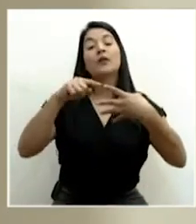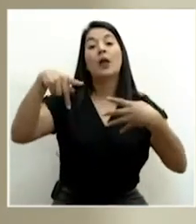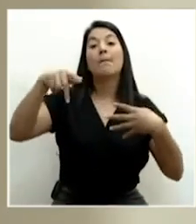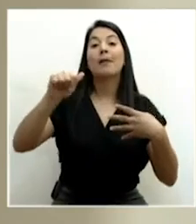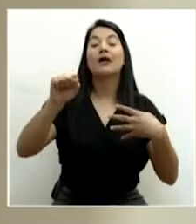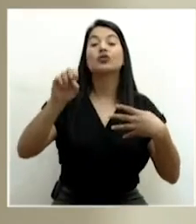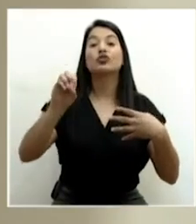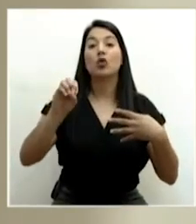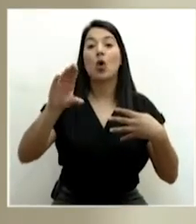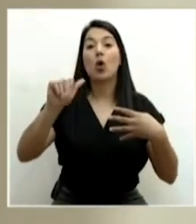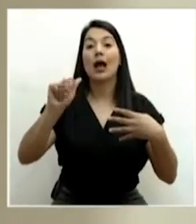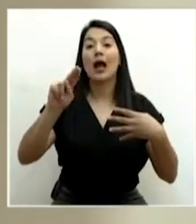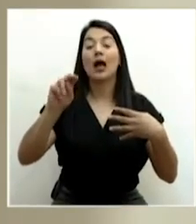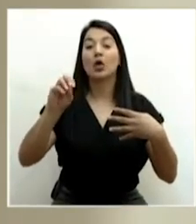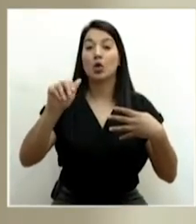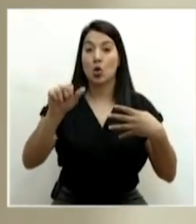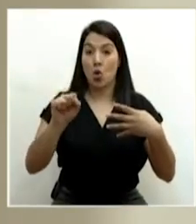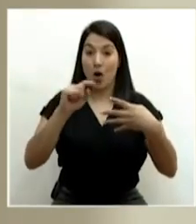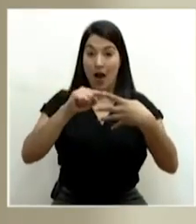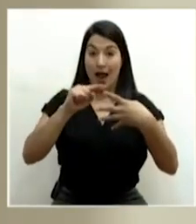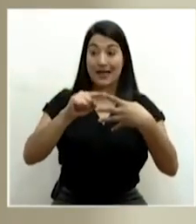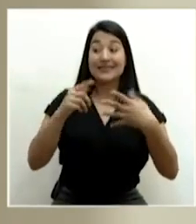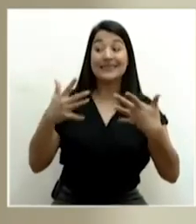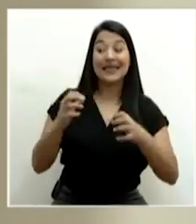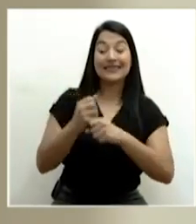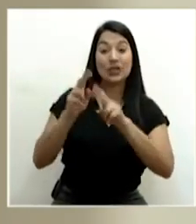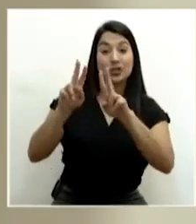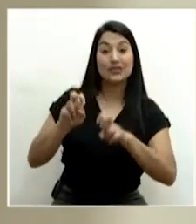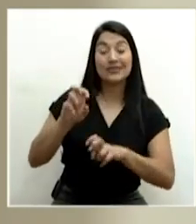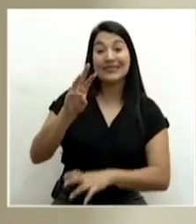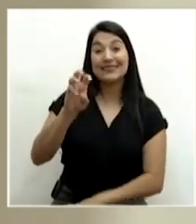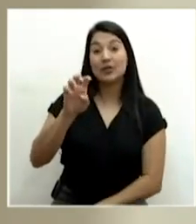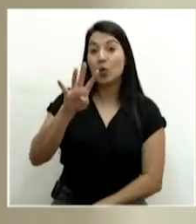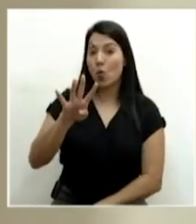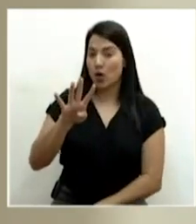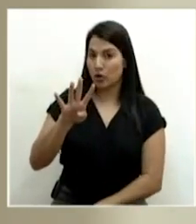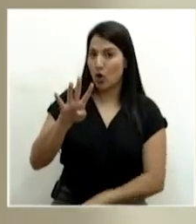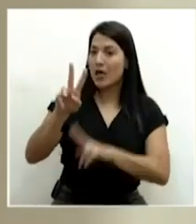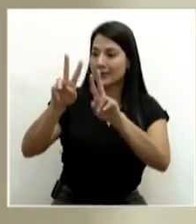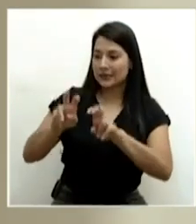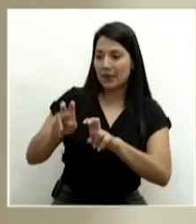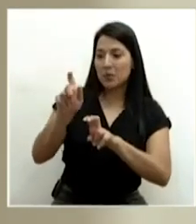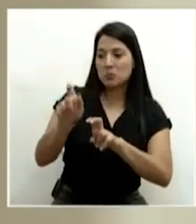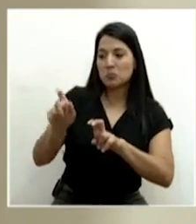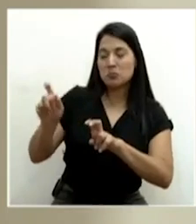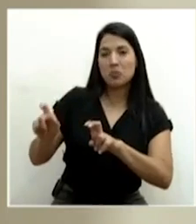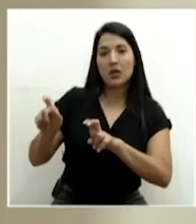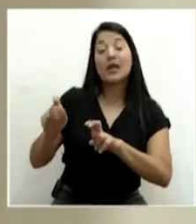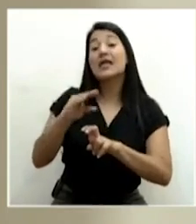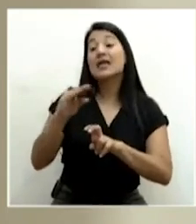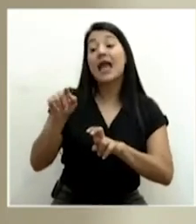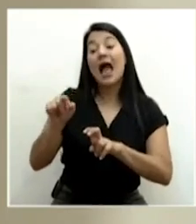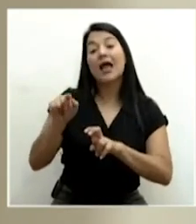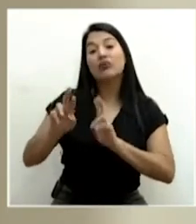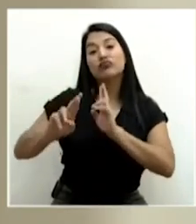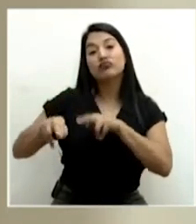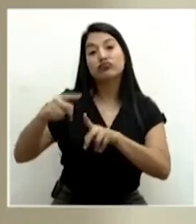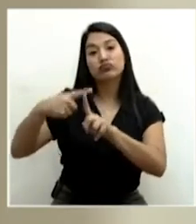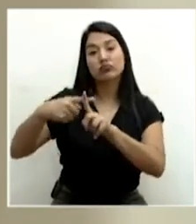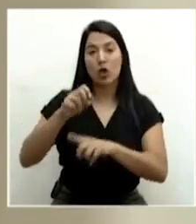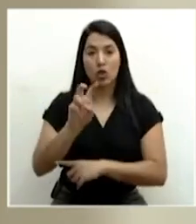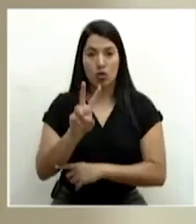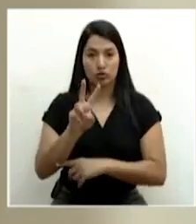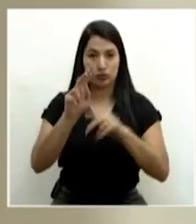Canoas se ha tamizado a 604 personas, de las cuales dos han dado positivo.